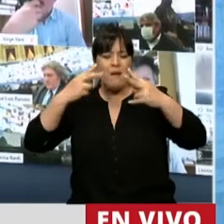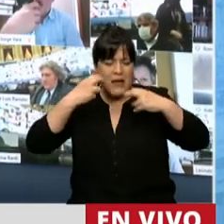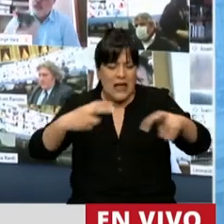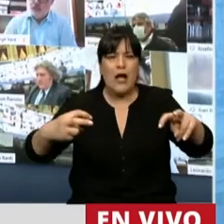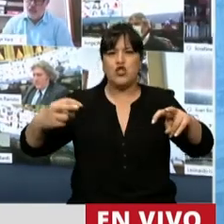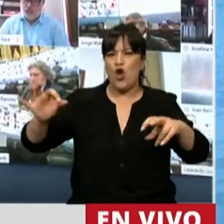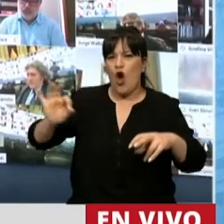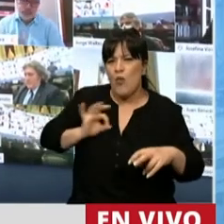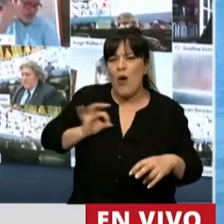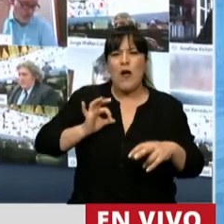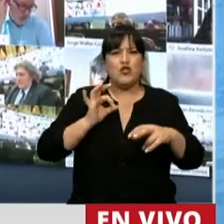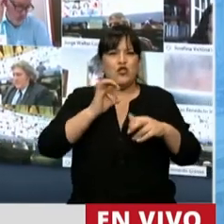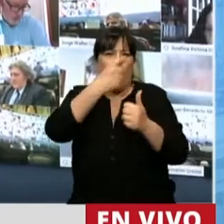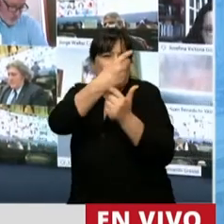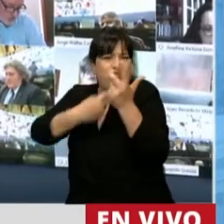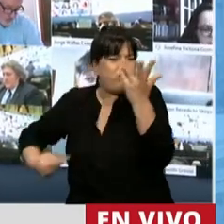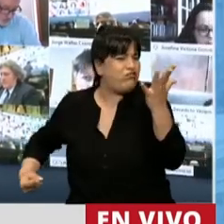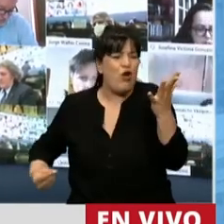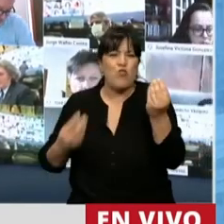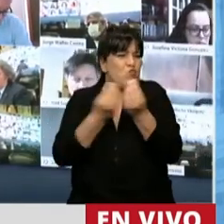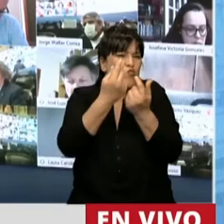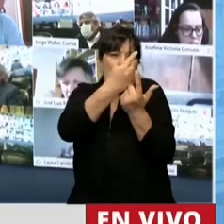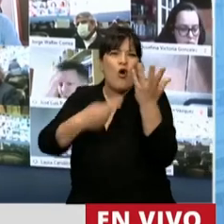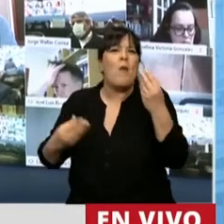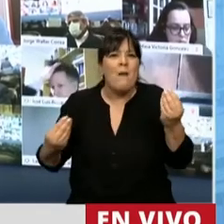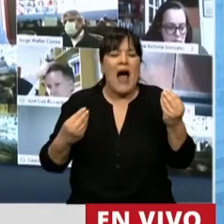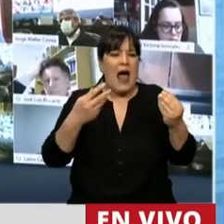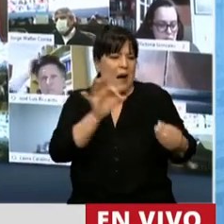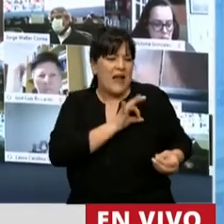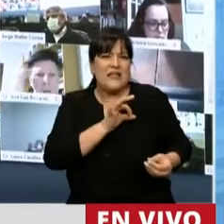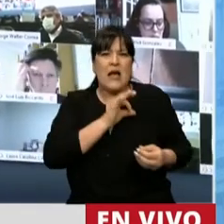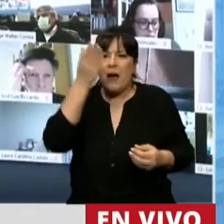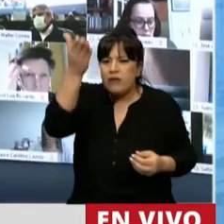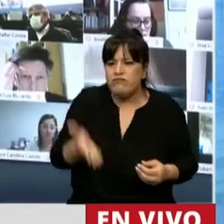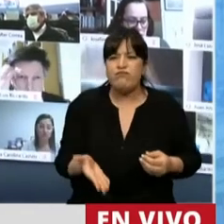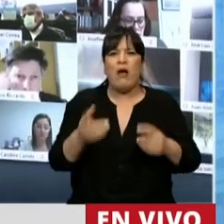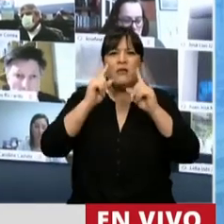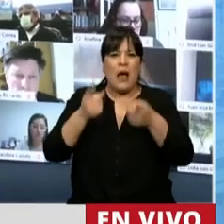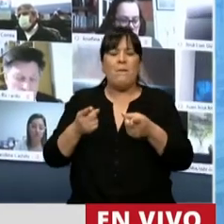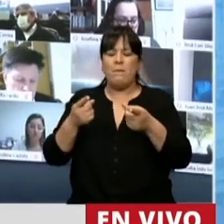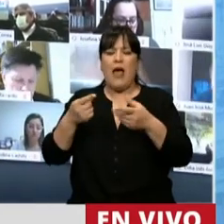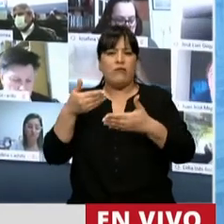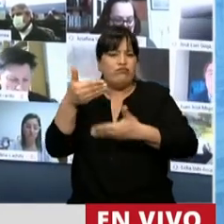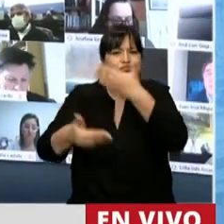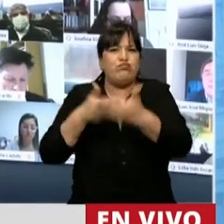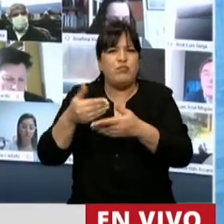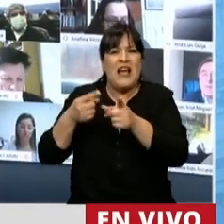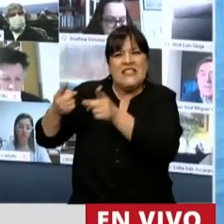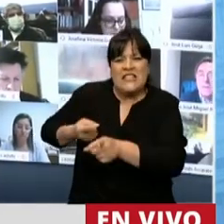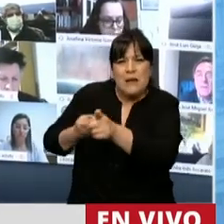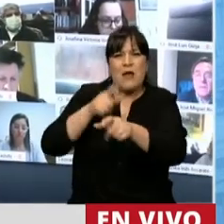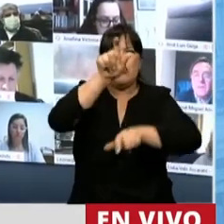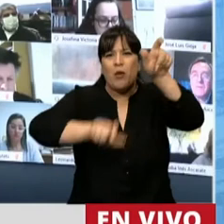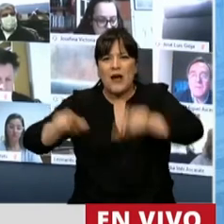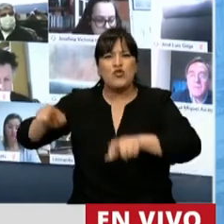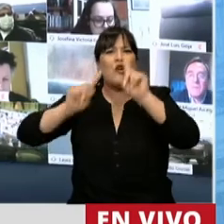evaluación por procedimientos subjetivos y objetivos para diagnóstico, pronóstico y seguimiento, para tratamiento, habilitación